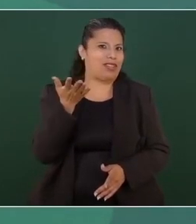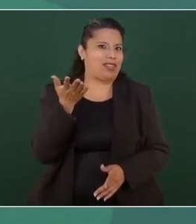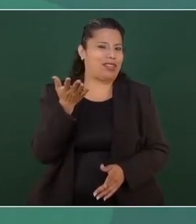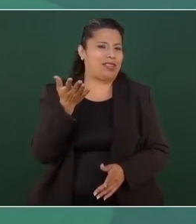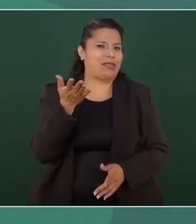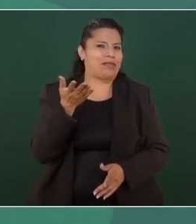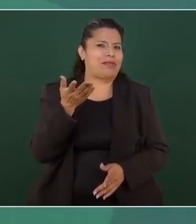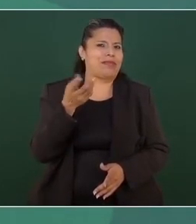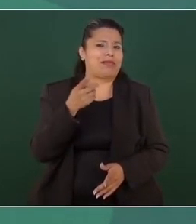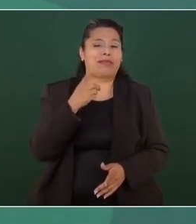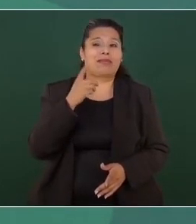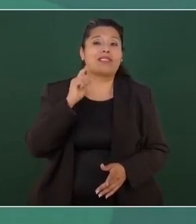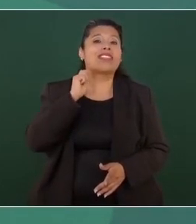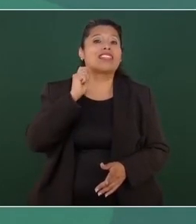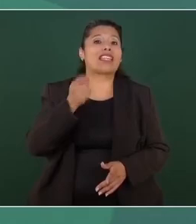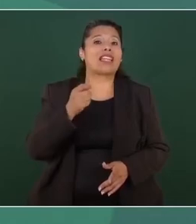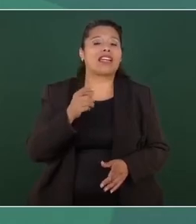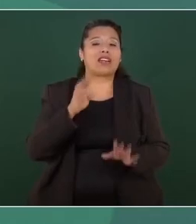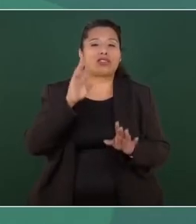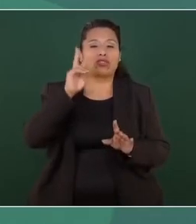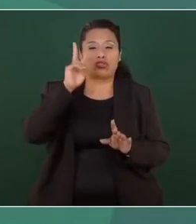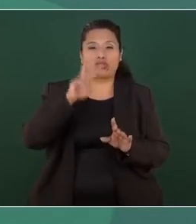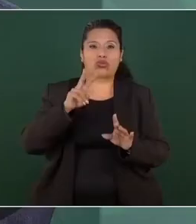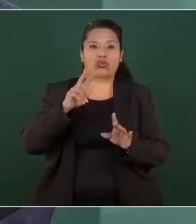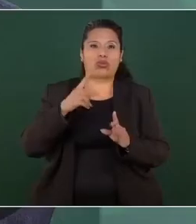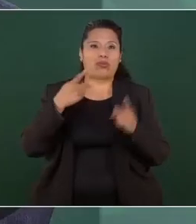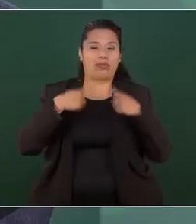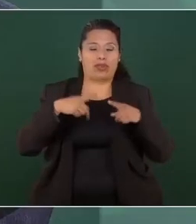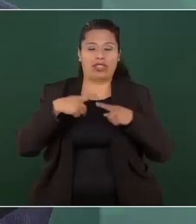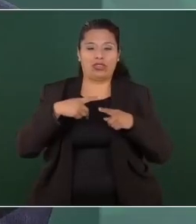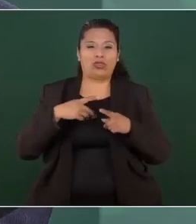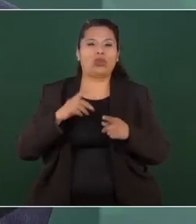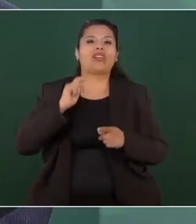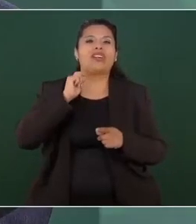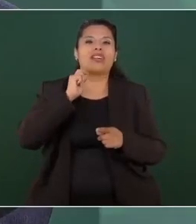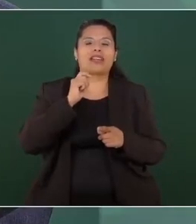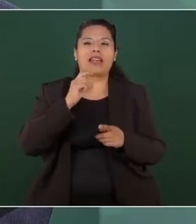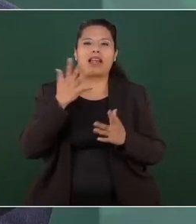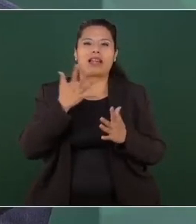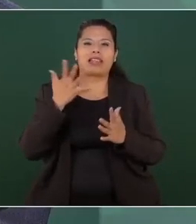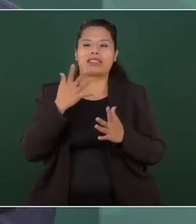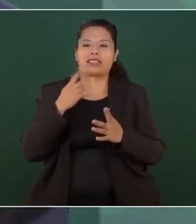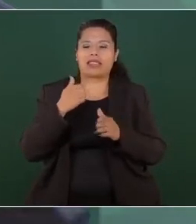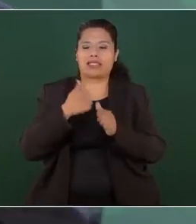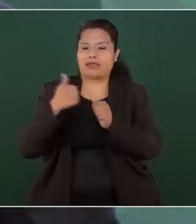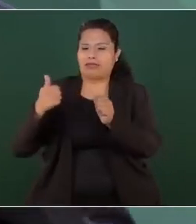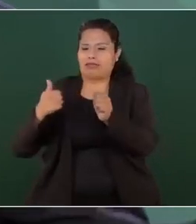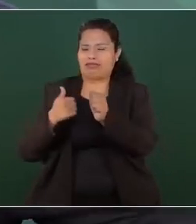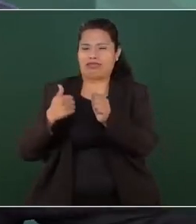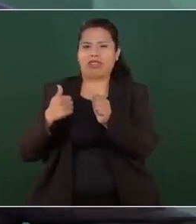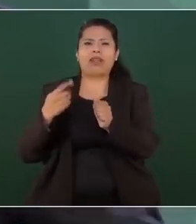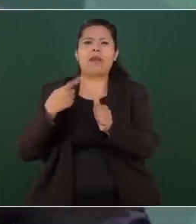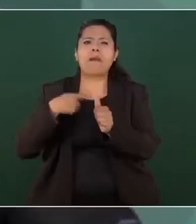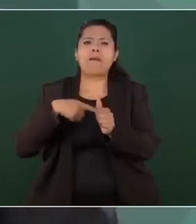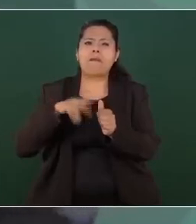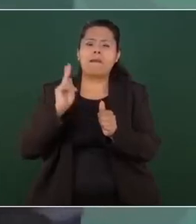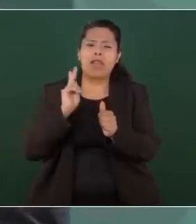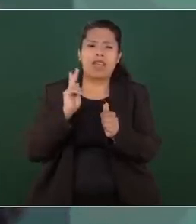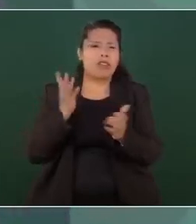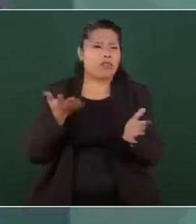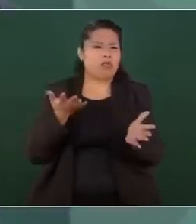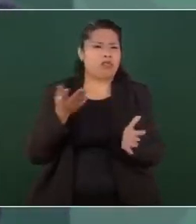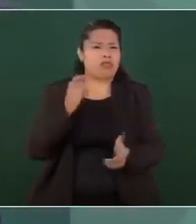su brazo derecho, y ahora no sólo lo digo yo,